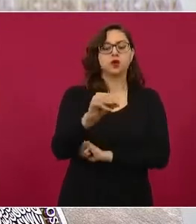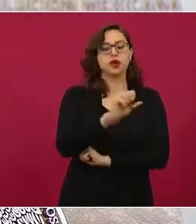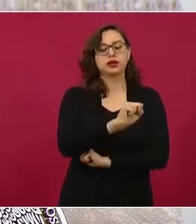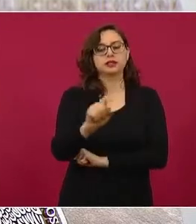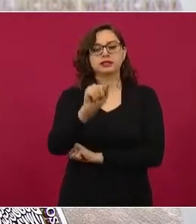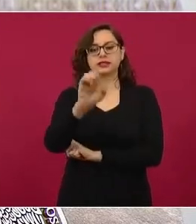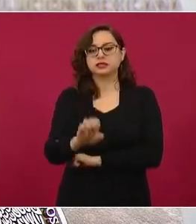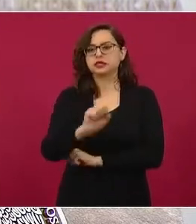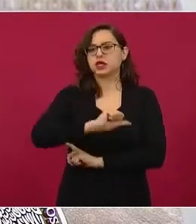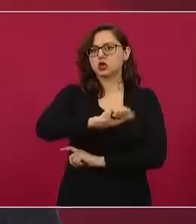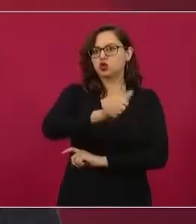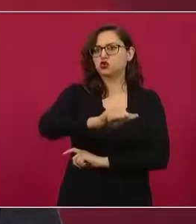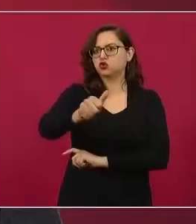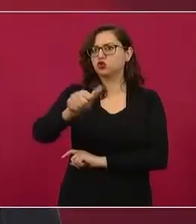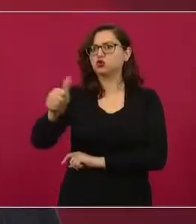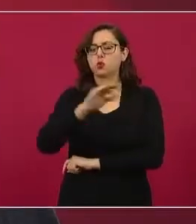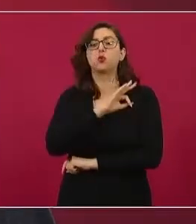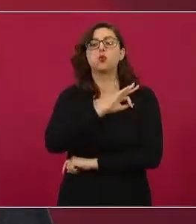sistemas de seguridad social.